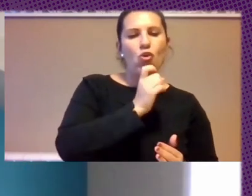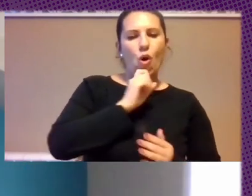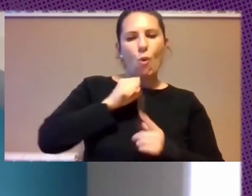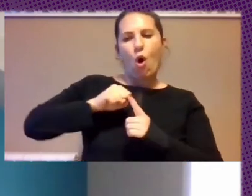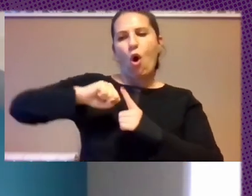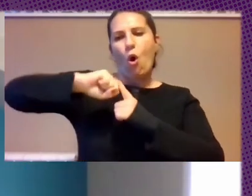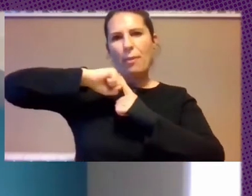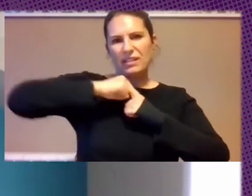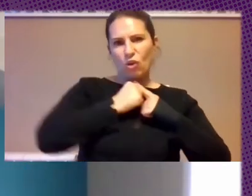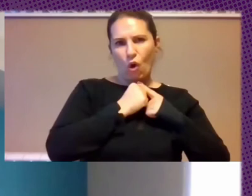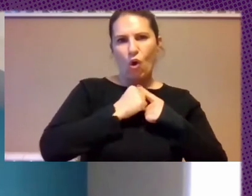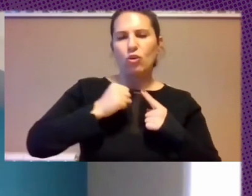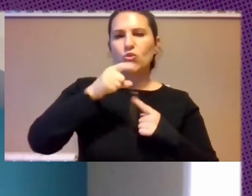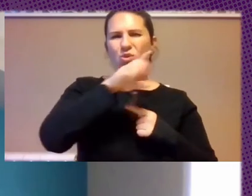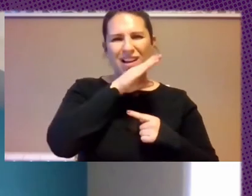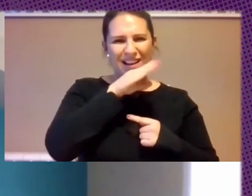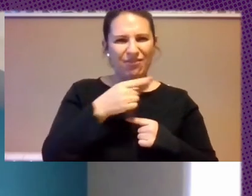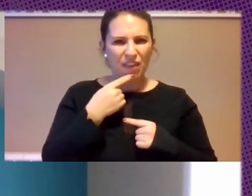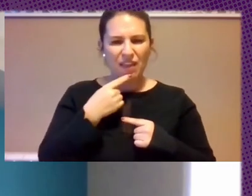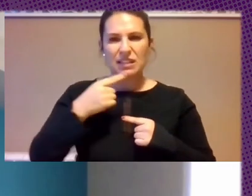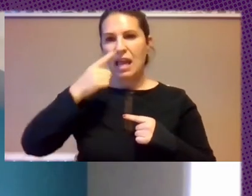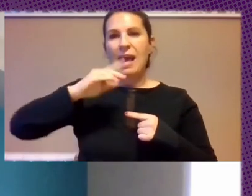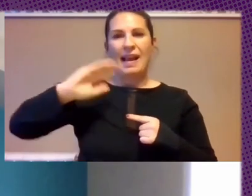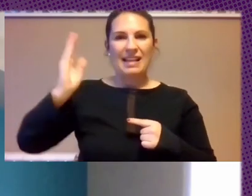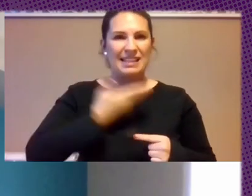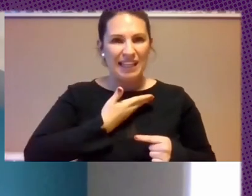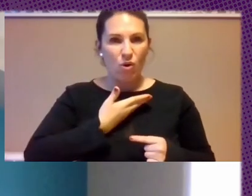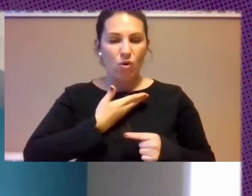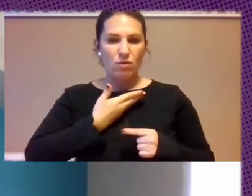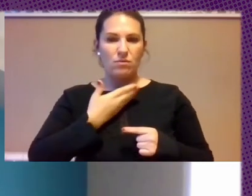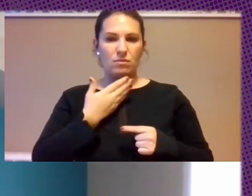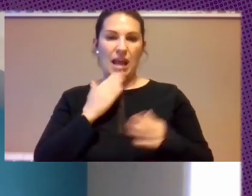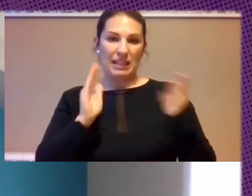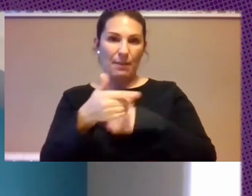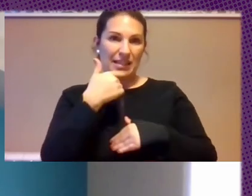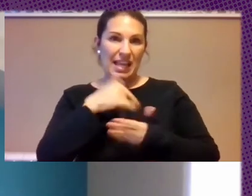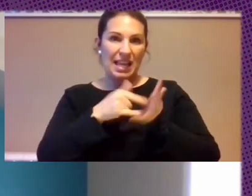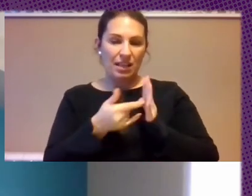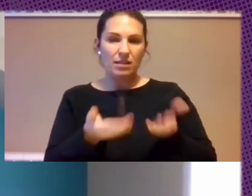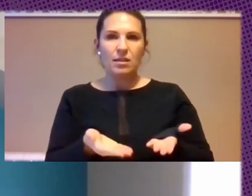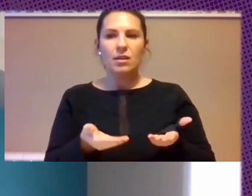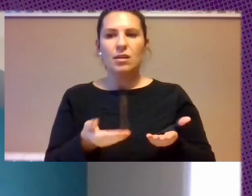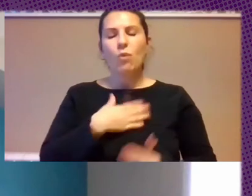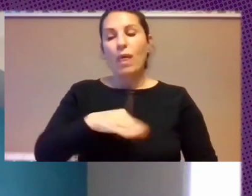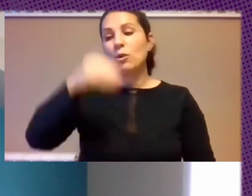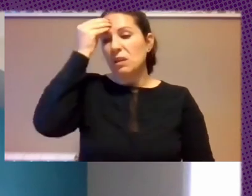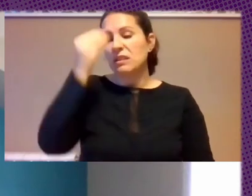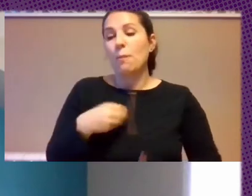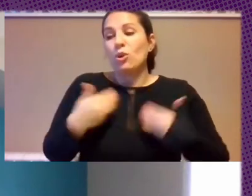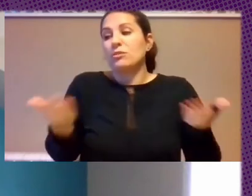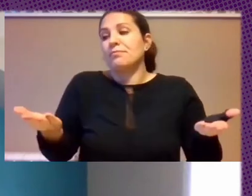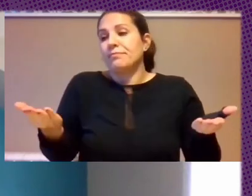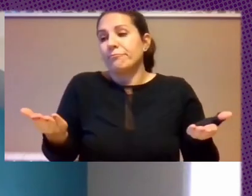De La Que Mencionaste Que Se Ejerce A Través De Él Podemos Pensar Que No Hay Solución Y No Hay Alternativa